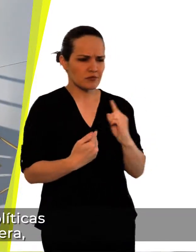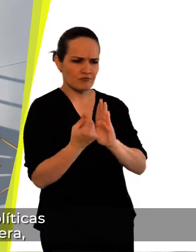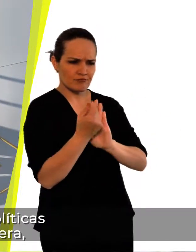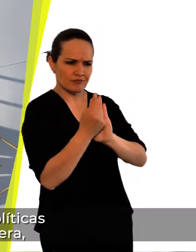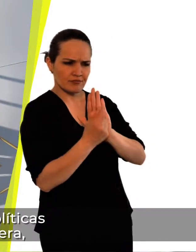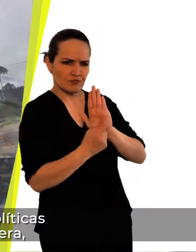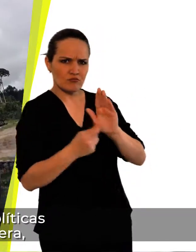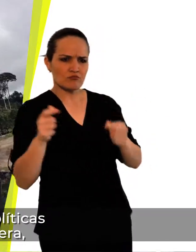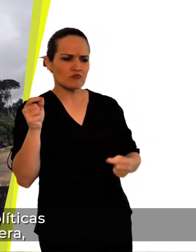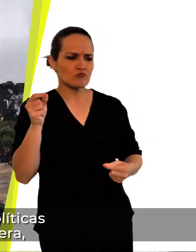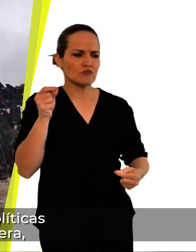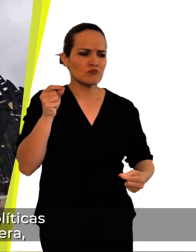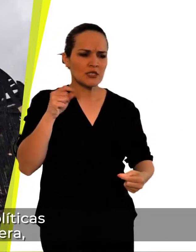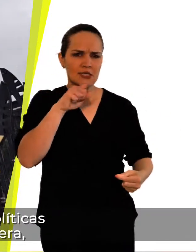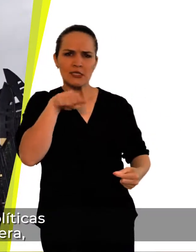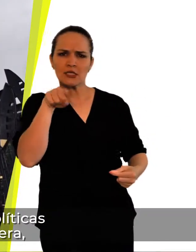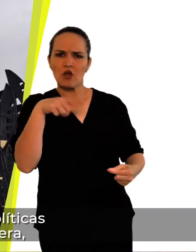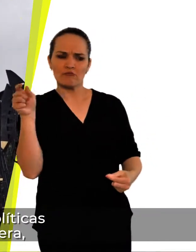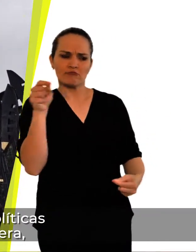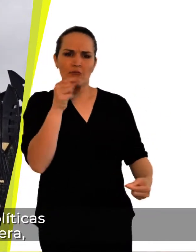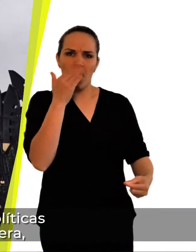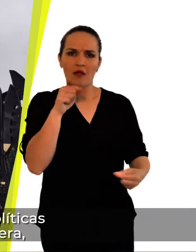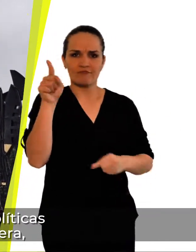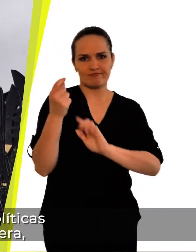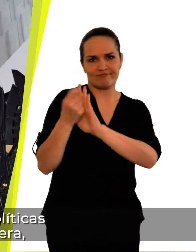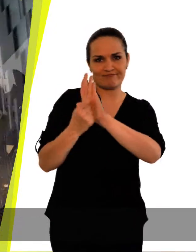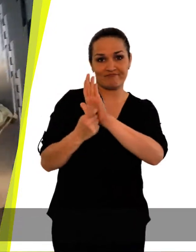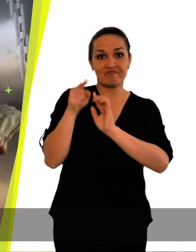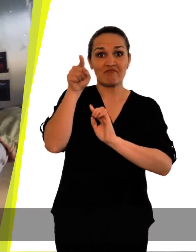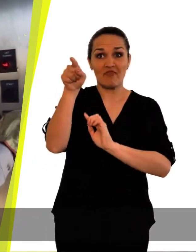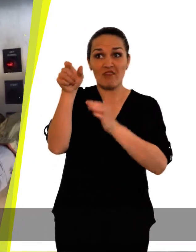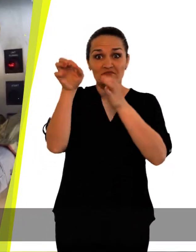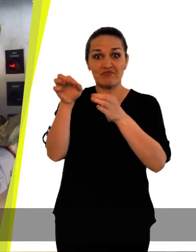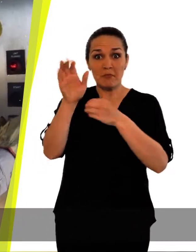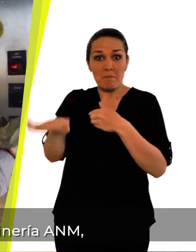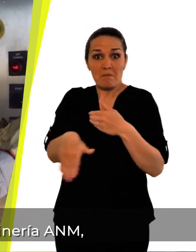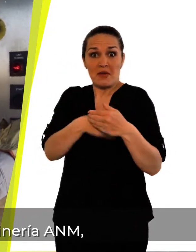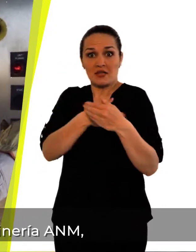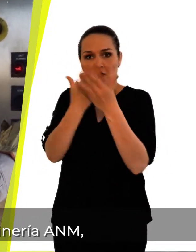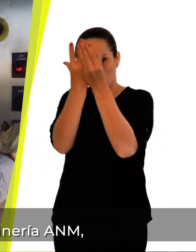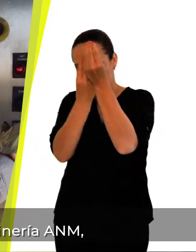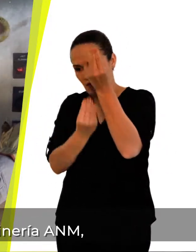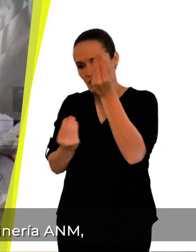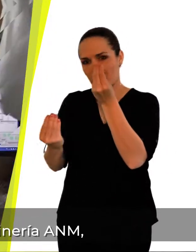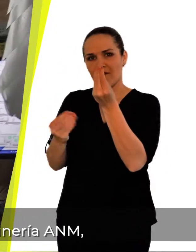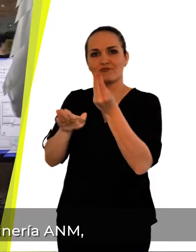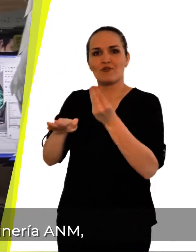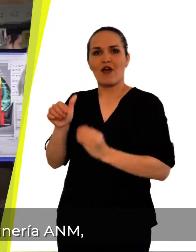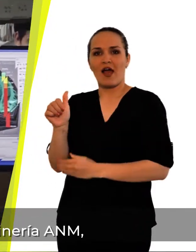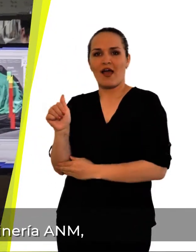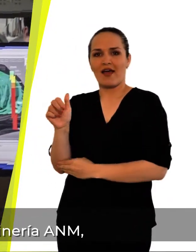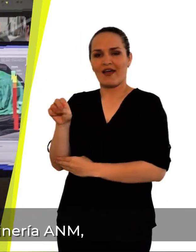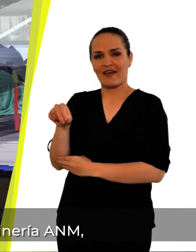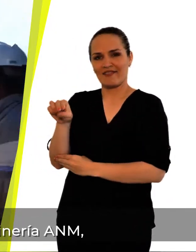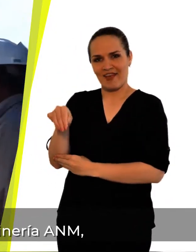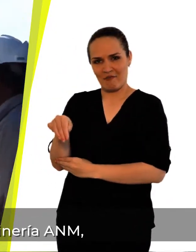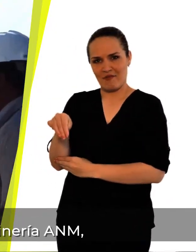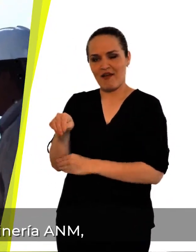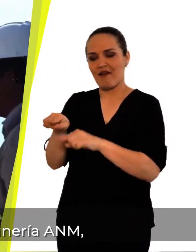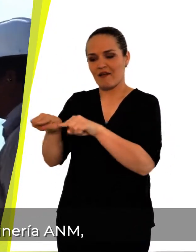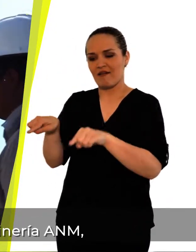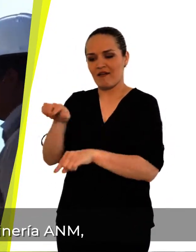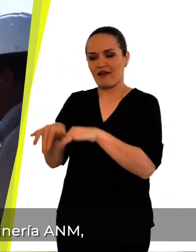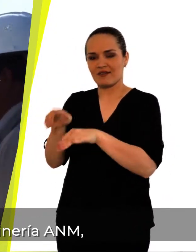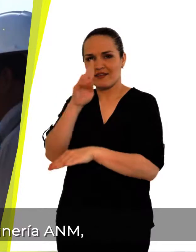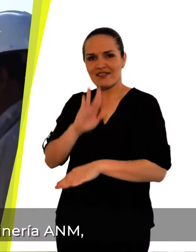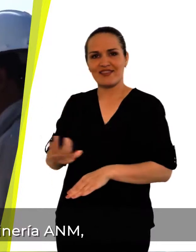y coordinar las políticas en materia de titulación minera, las cuales son ejecutadas a través de la Agencia